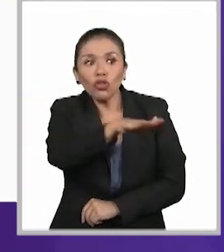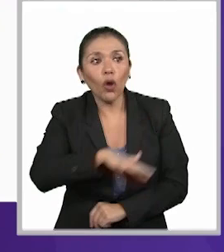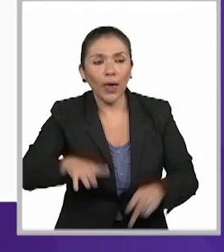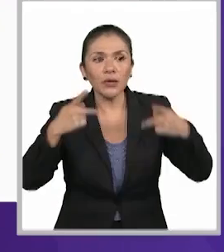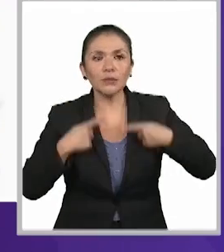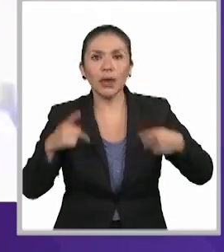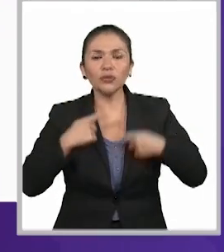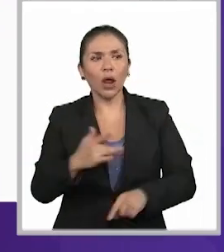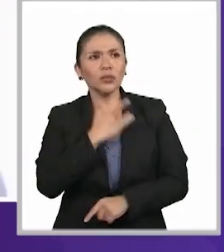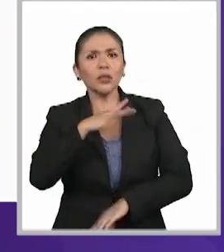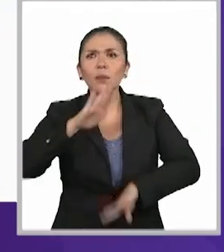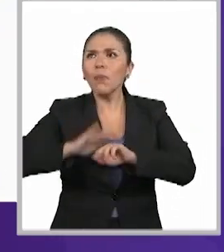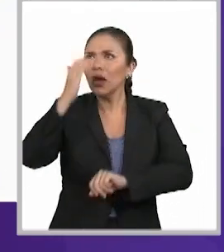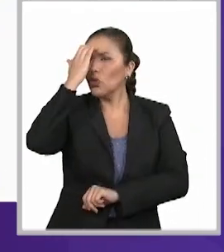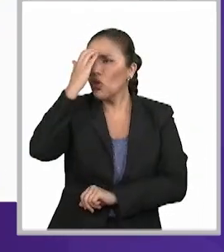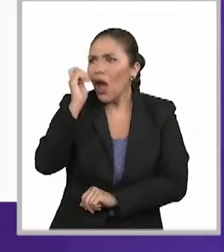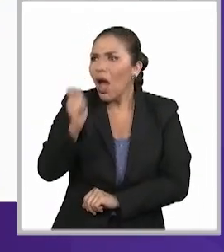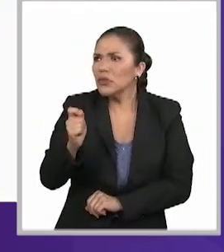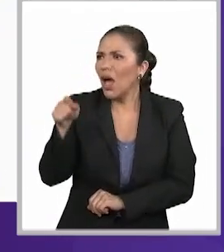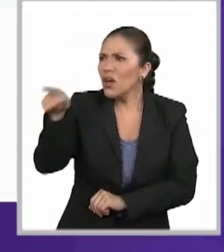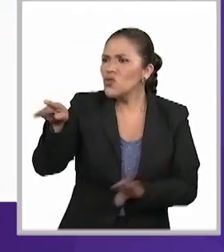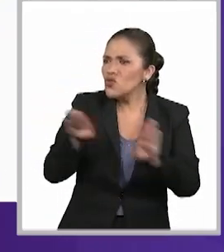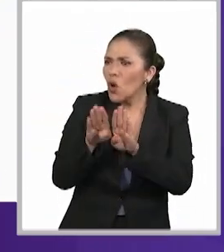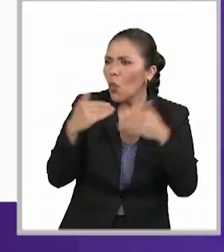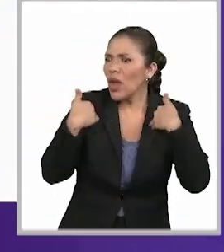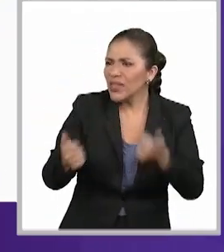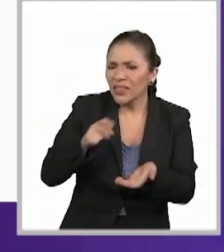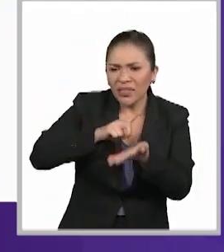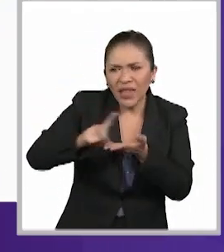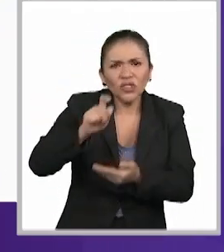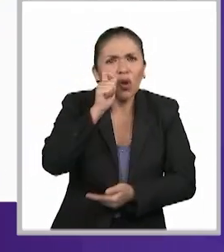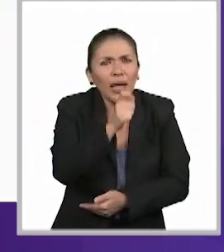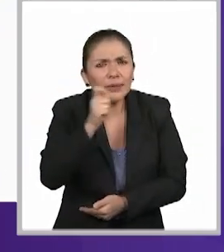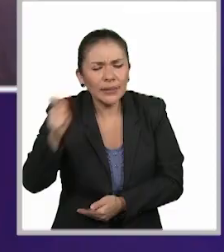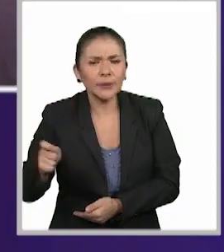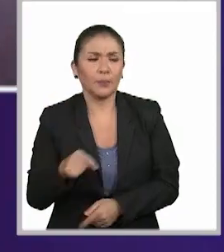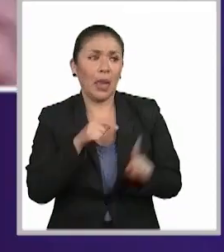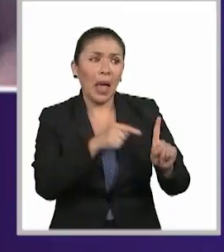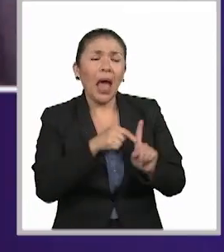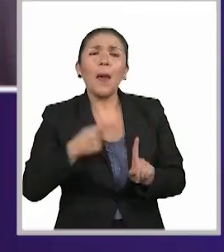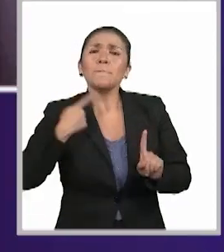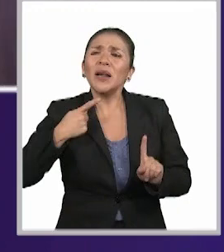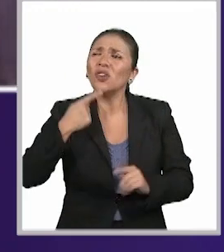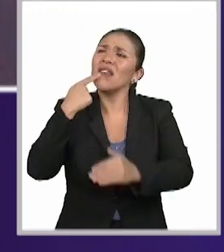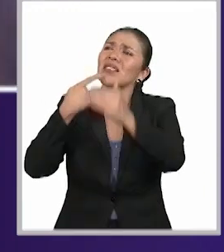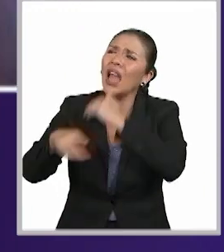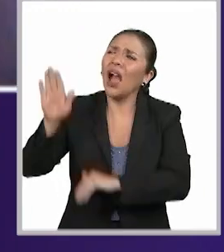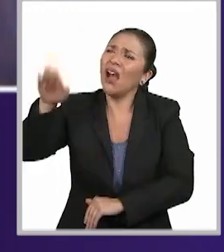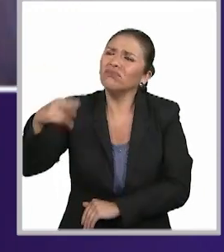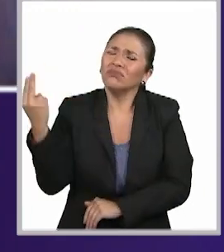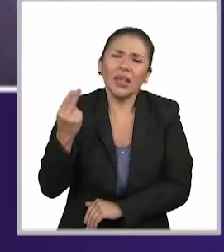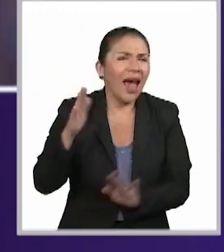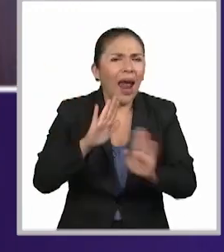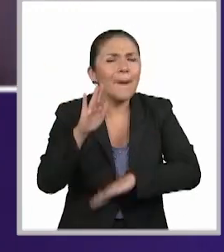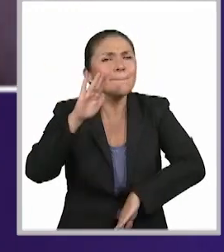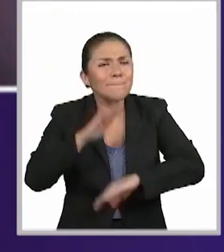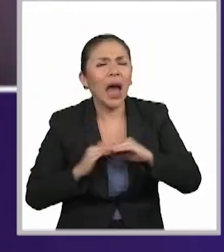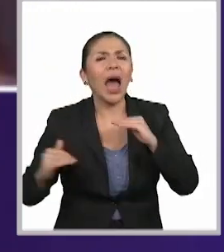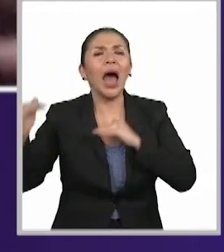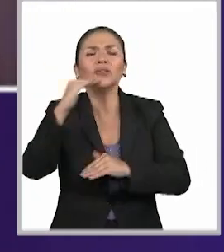es justamente que la población conozca de qué manera estamos interpretando los derechos, ¿no? Más allá del quejoso, quejosa en particular,